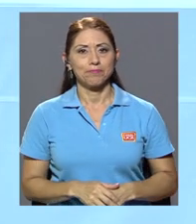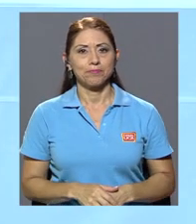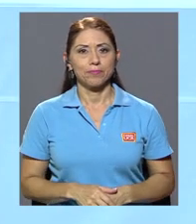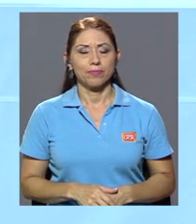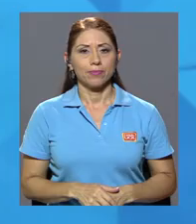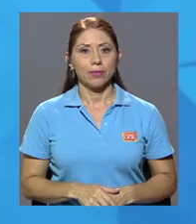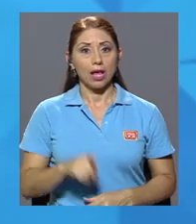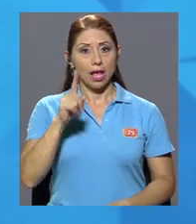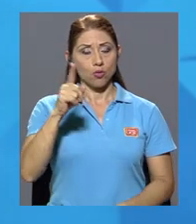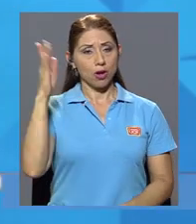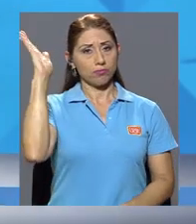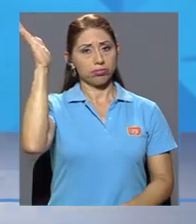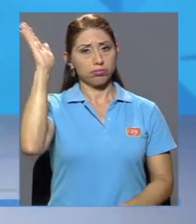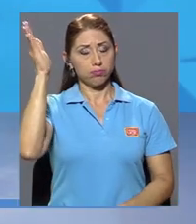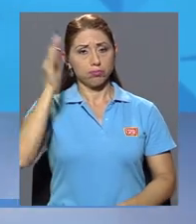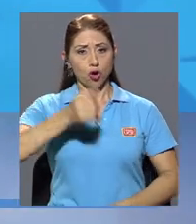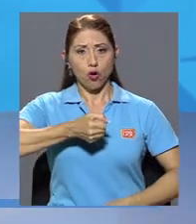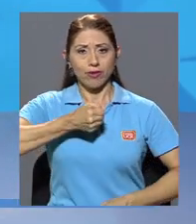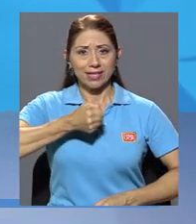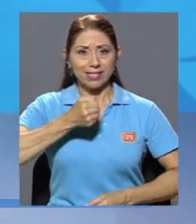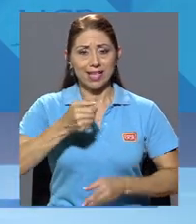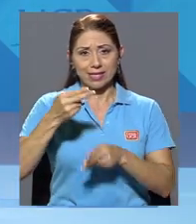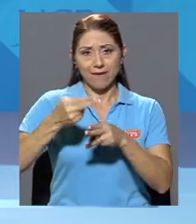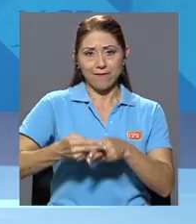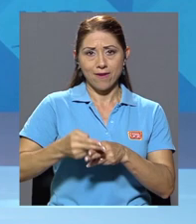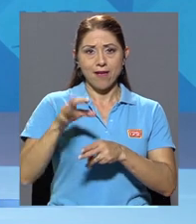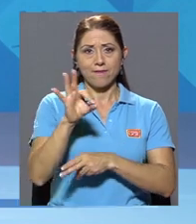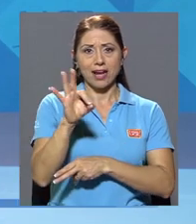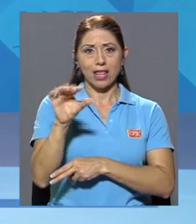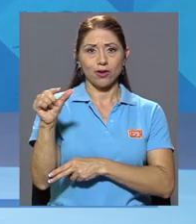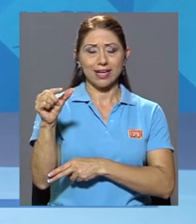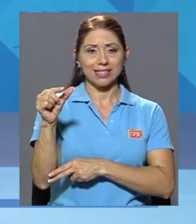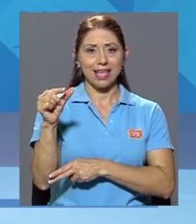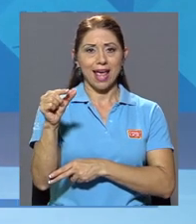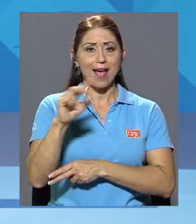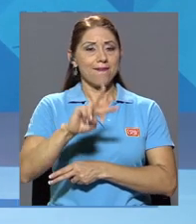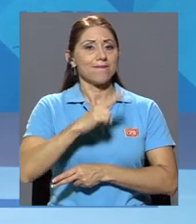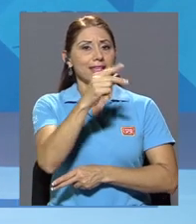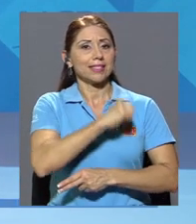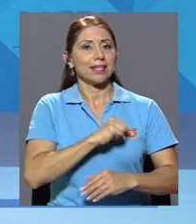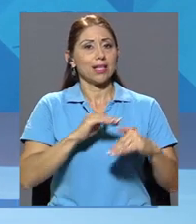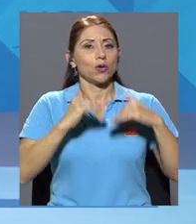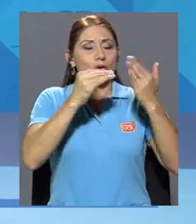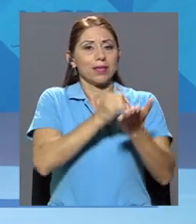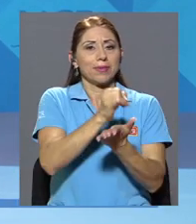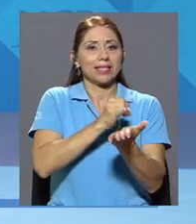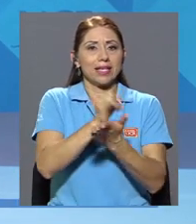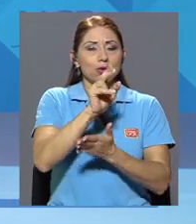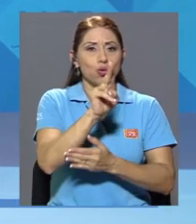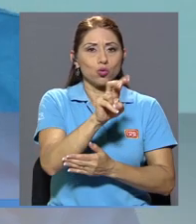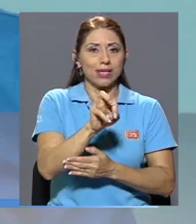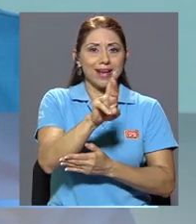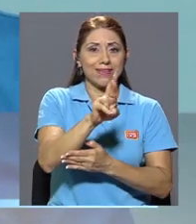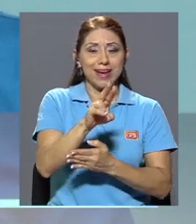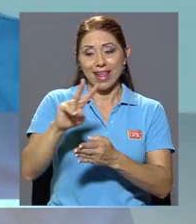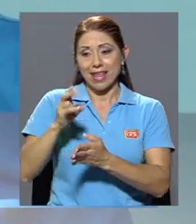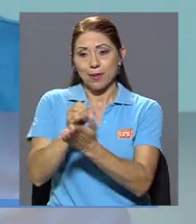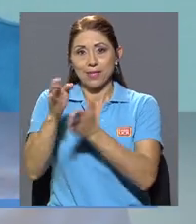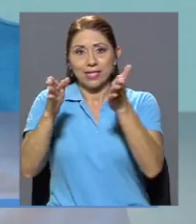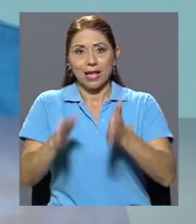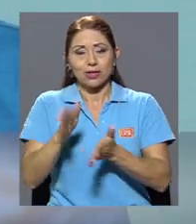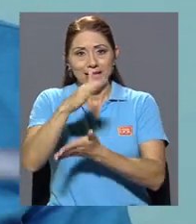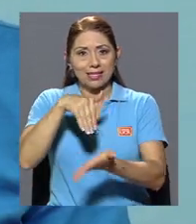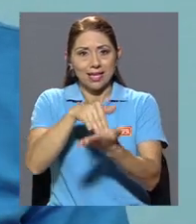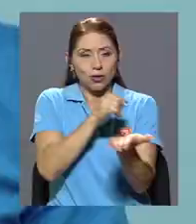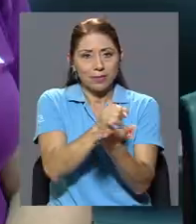En una conferencia de prensa, Fernando García, vicerector de investigación de la UCR, y los investigadores del Centro de Investigación en